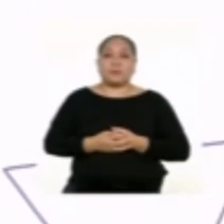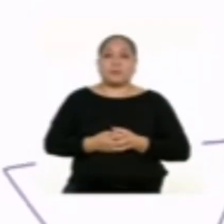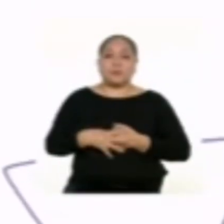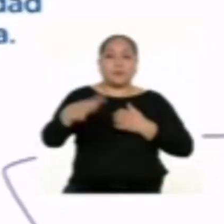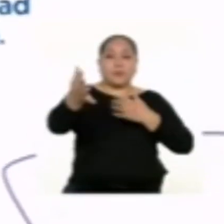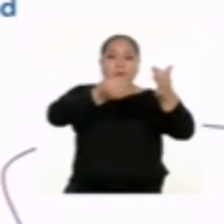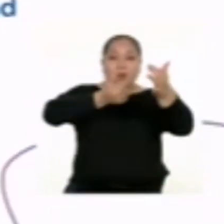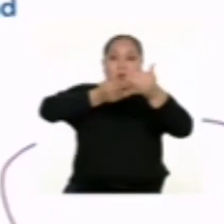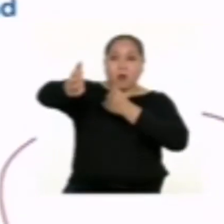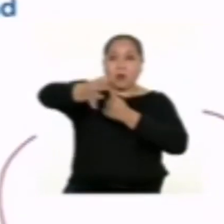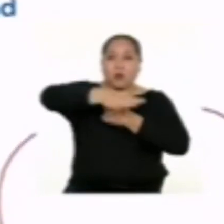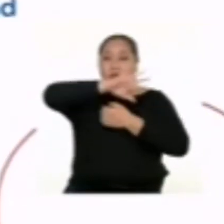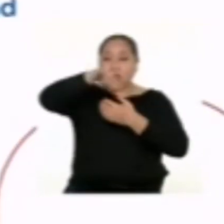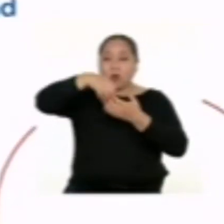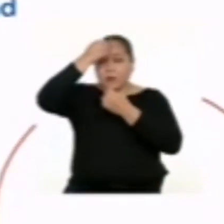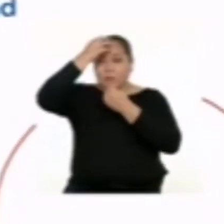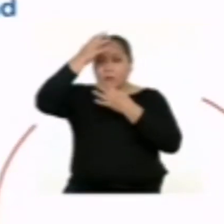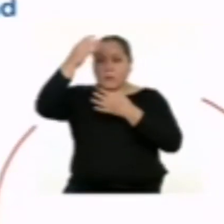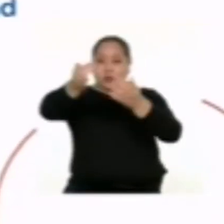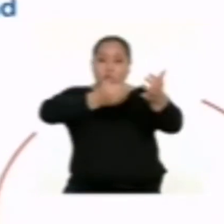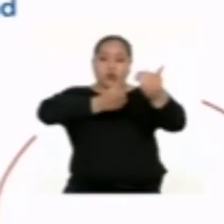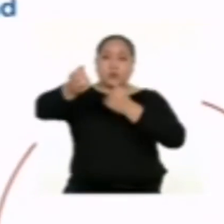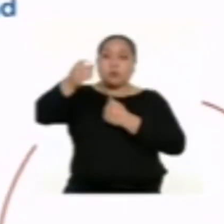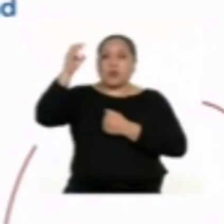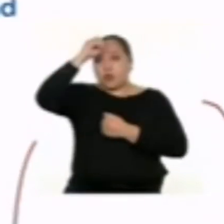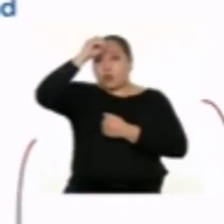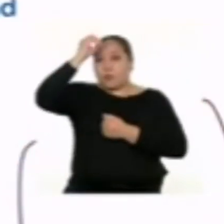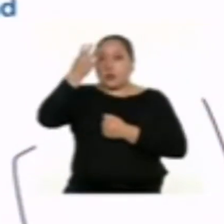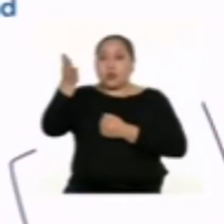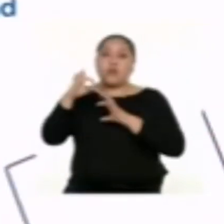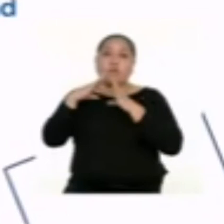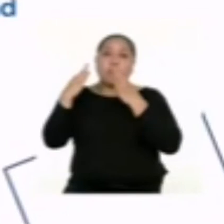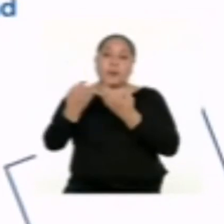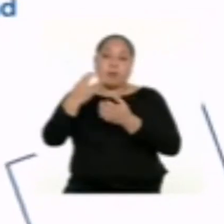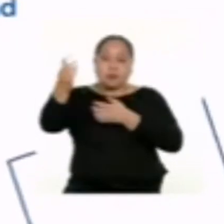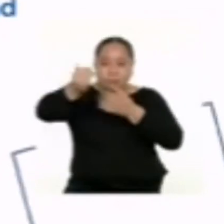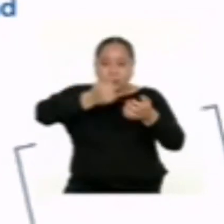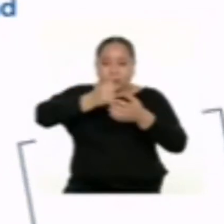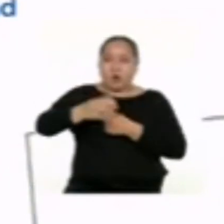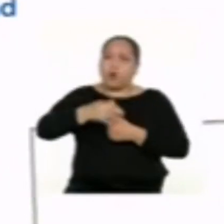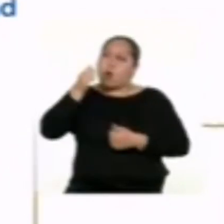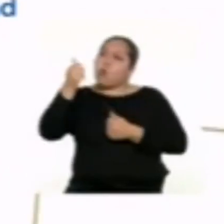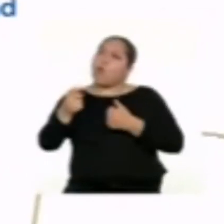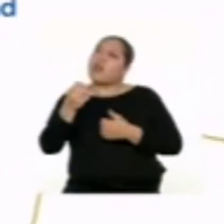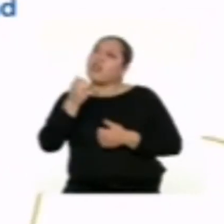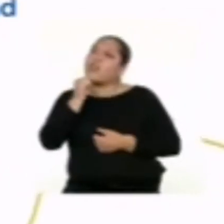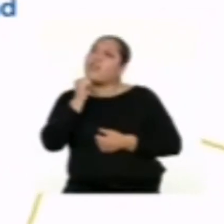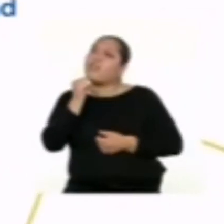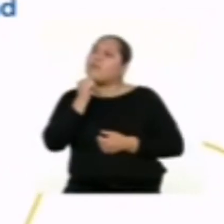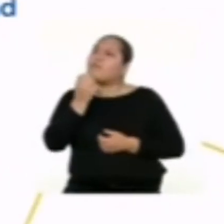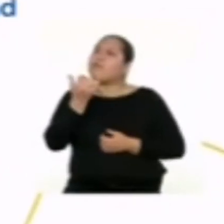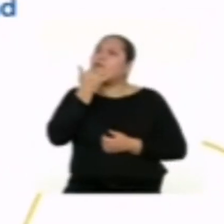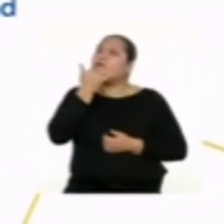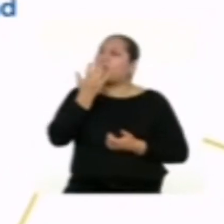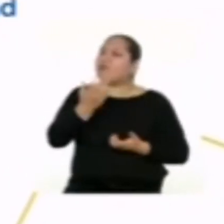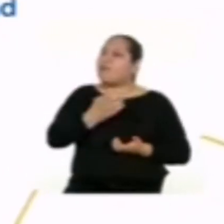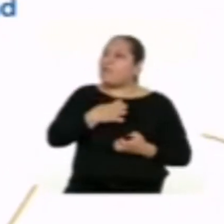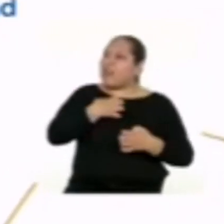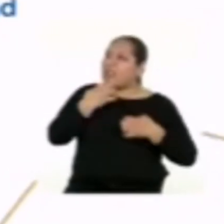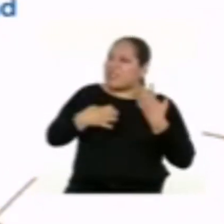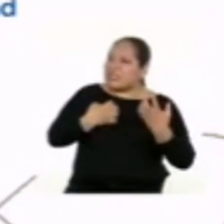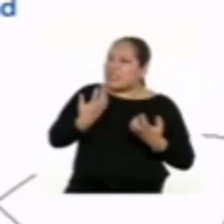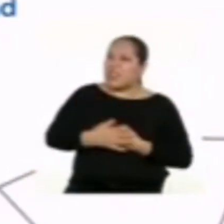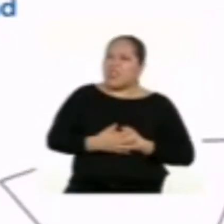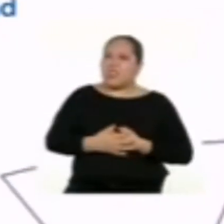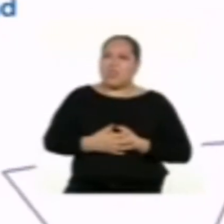Recoge las apreciaciones de los miembros de tu familia sobre cuáles son las situaciones que les generan molestia, fastidio o